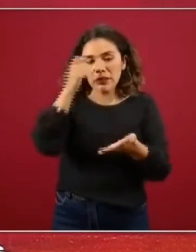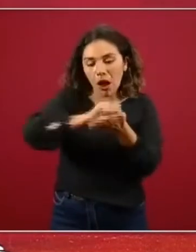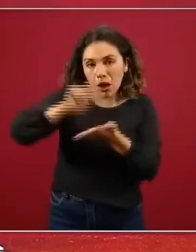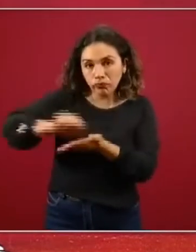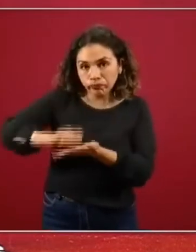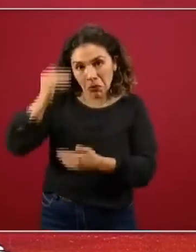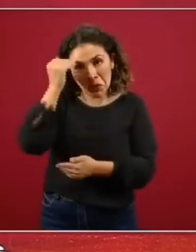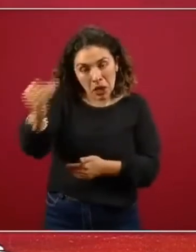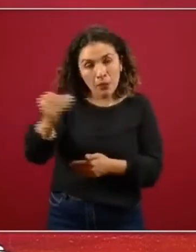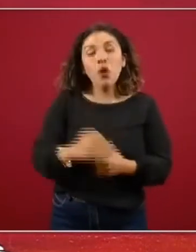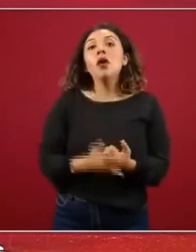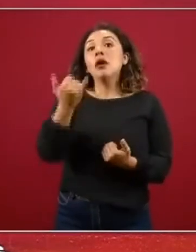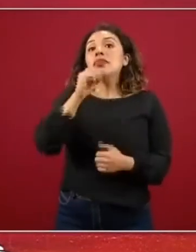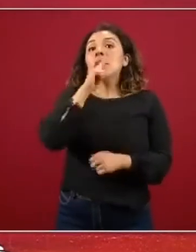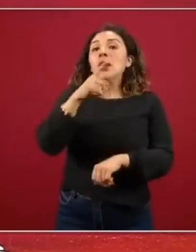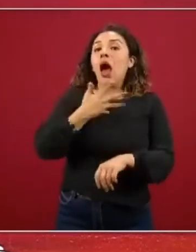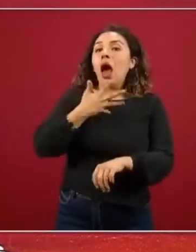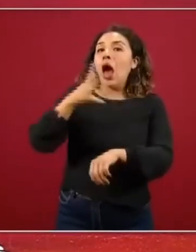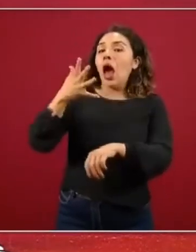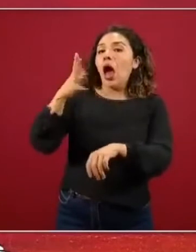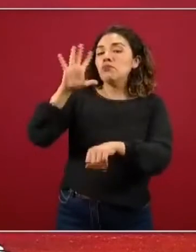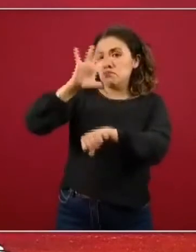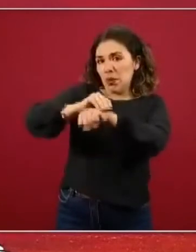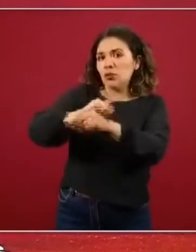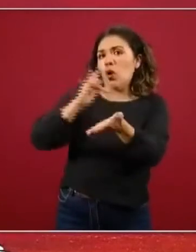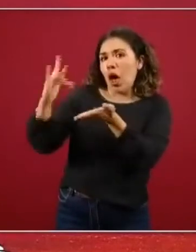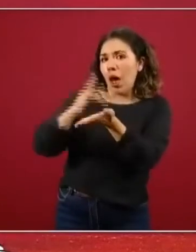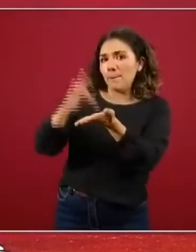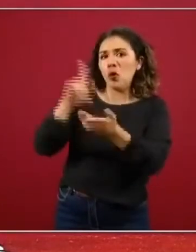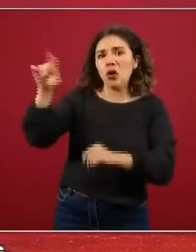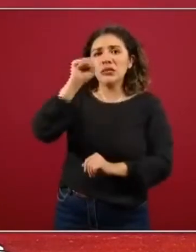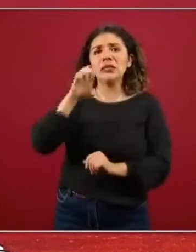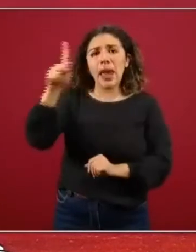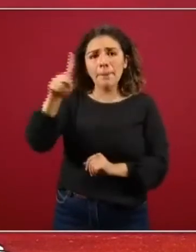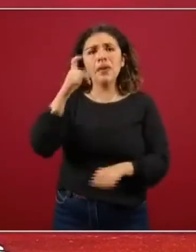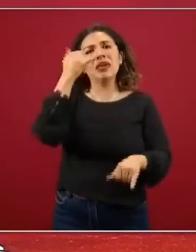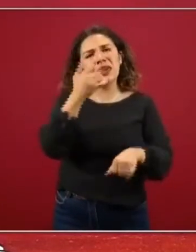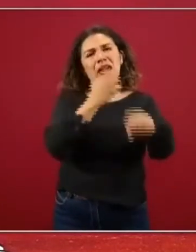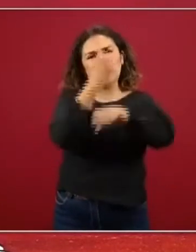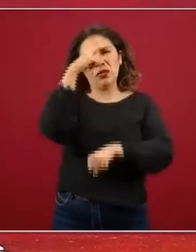y hemos pedido apoyo a la Secretaría de Seguridad Pública y a Seguridad Pública del Estado de México para